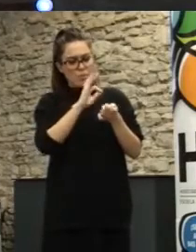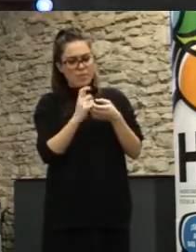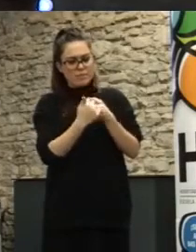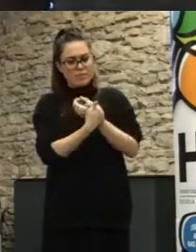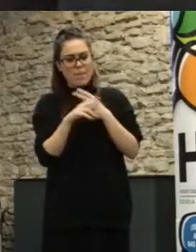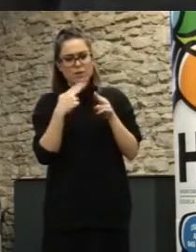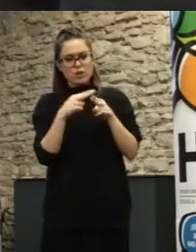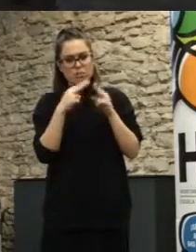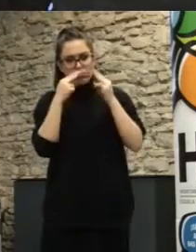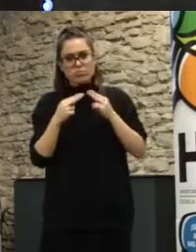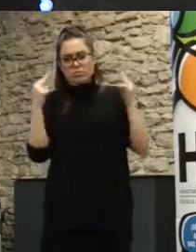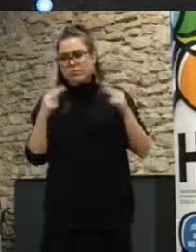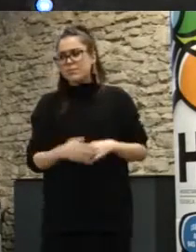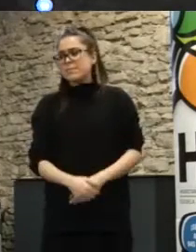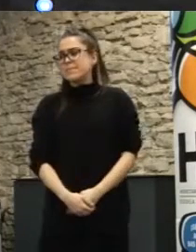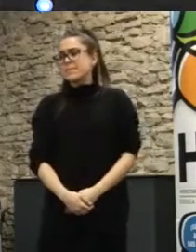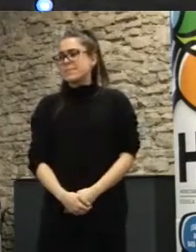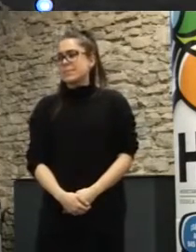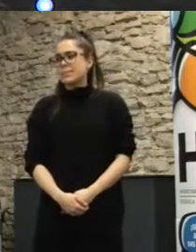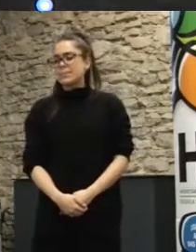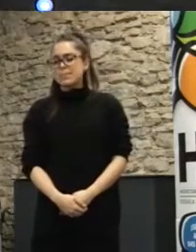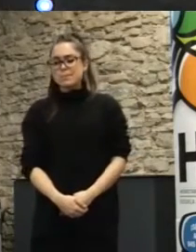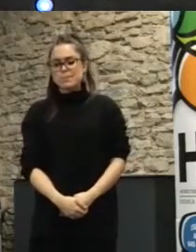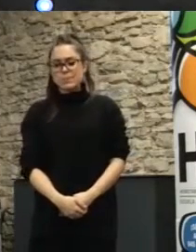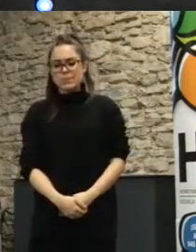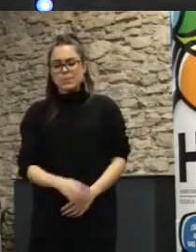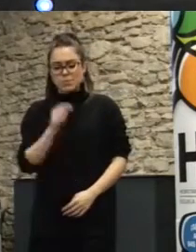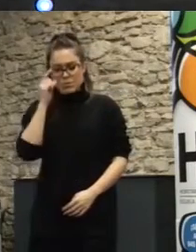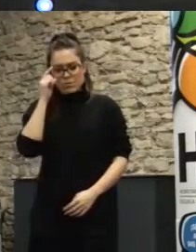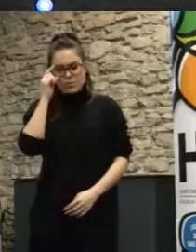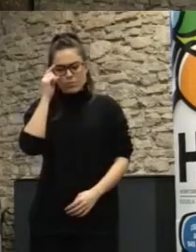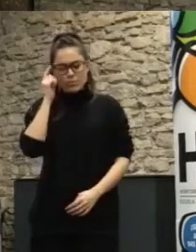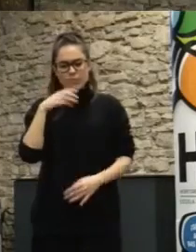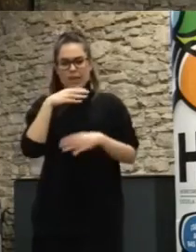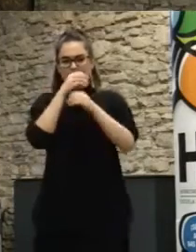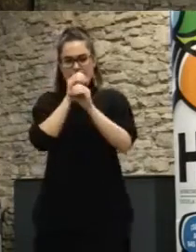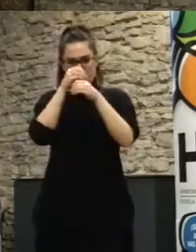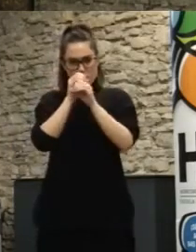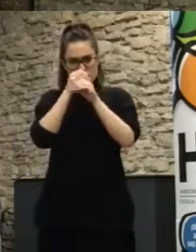políticas públicas bueno los laboratorios de gobierno